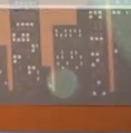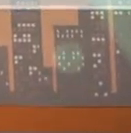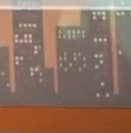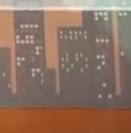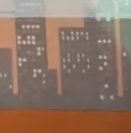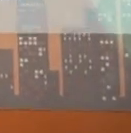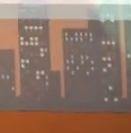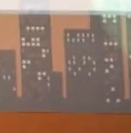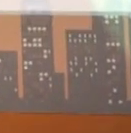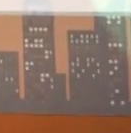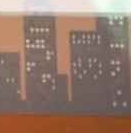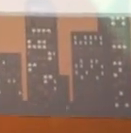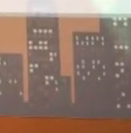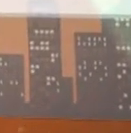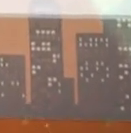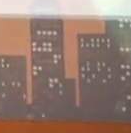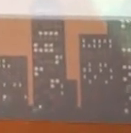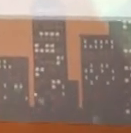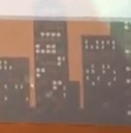Thank